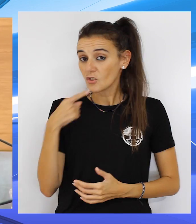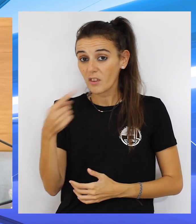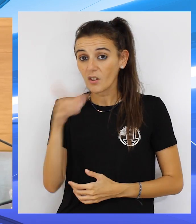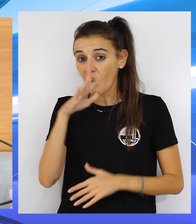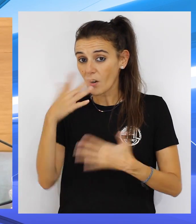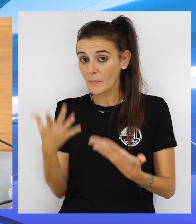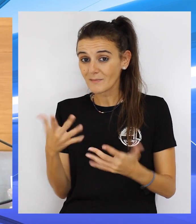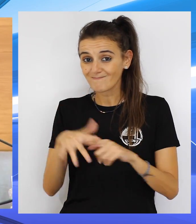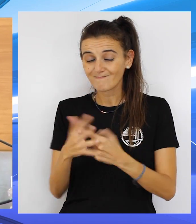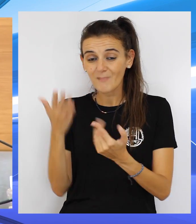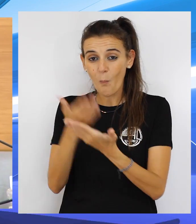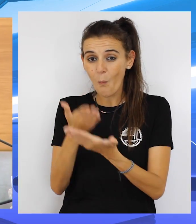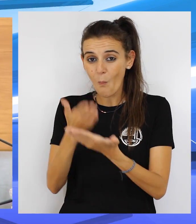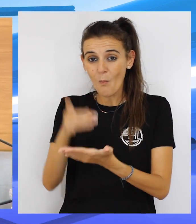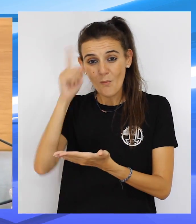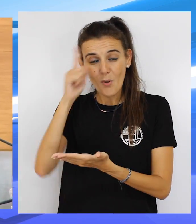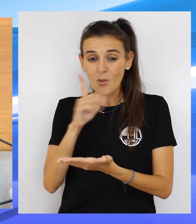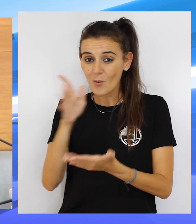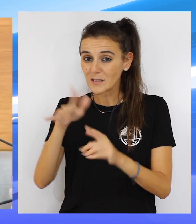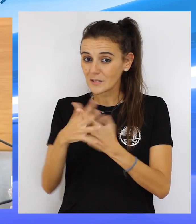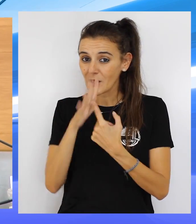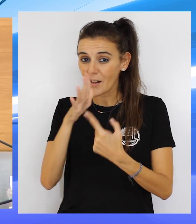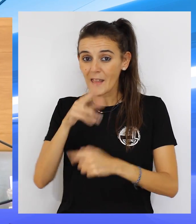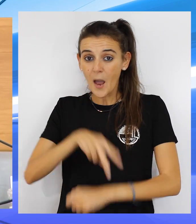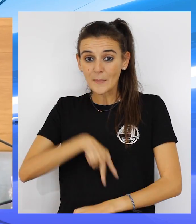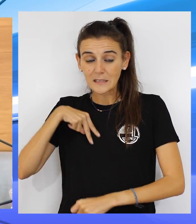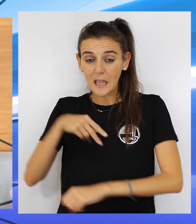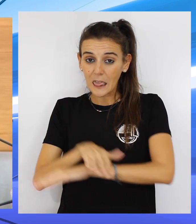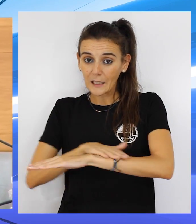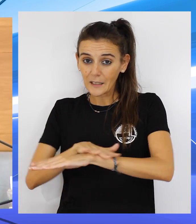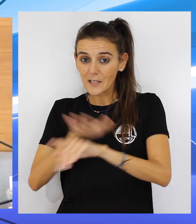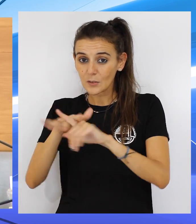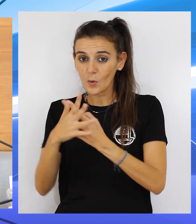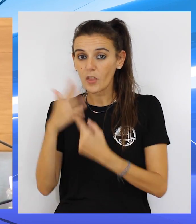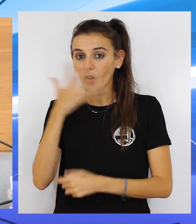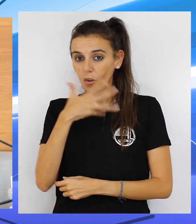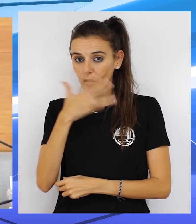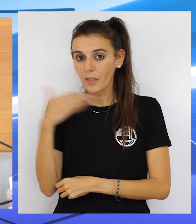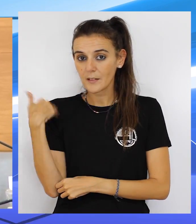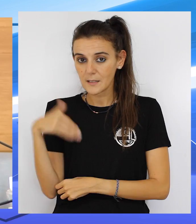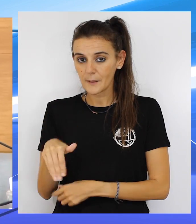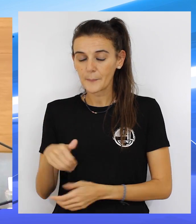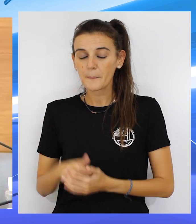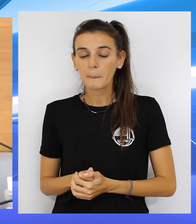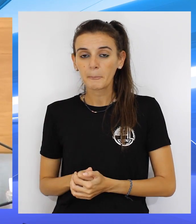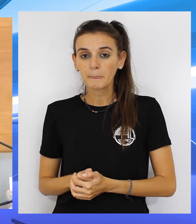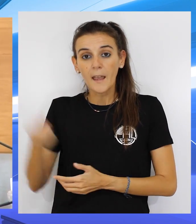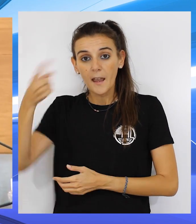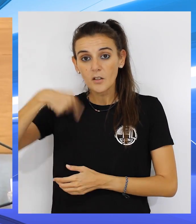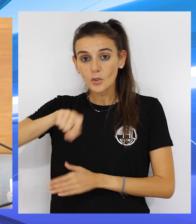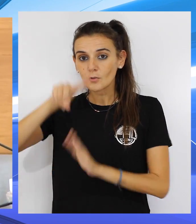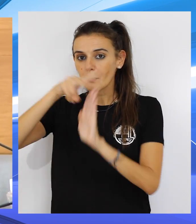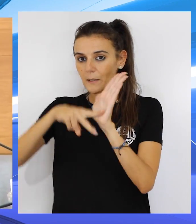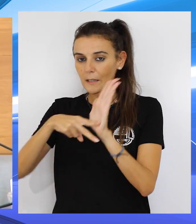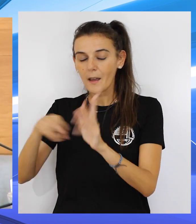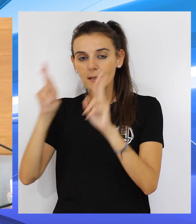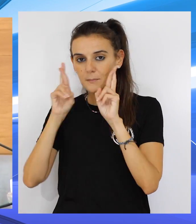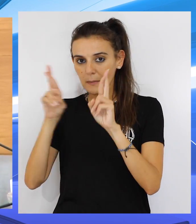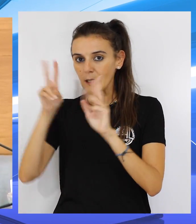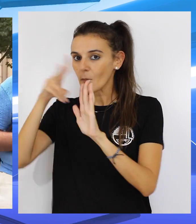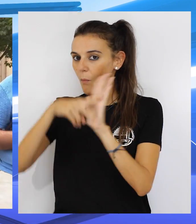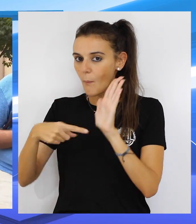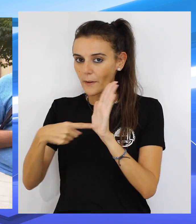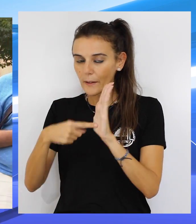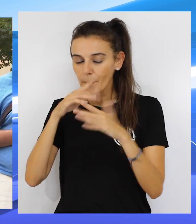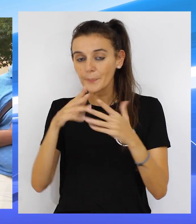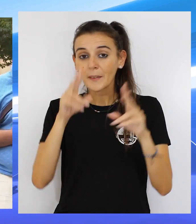digo es que nos vamos a tener su propuesta porque ya la Administración General del Estado conoce la situación. Pondrá medida, esperemos que ponga